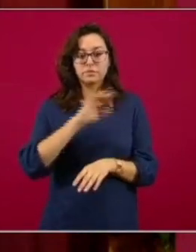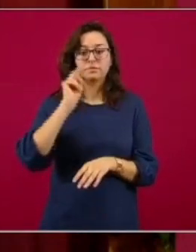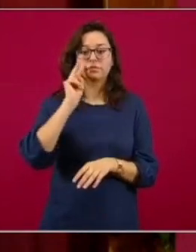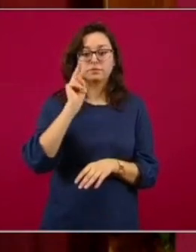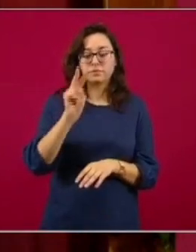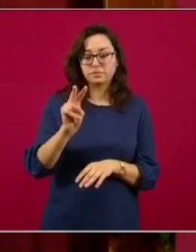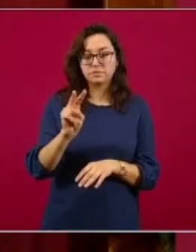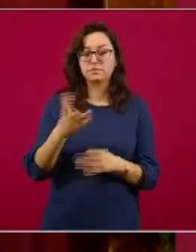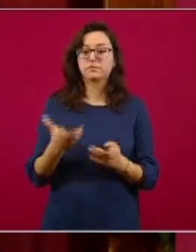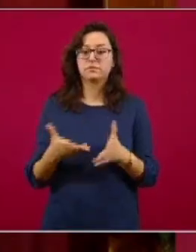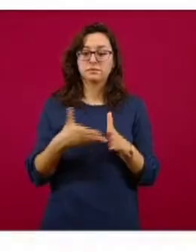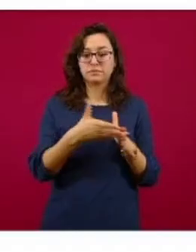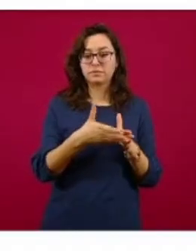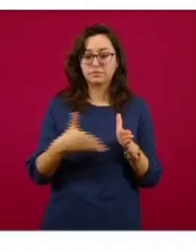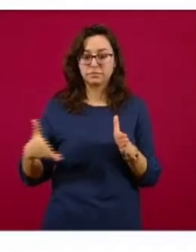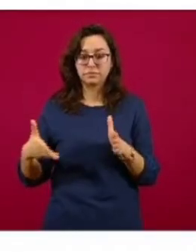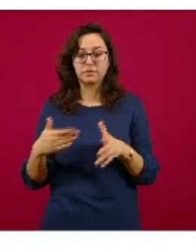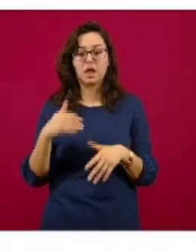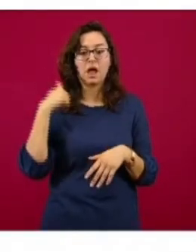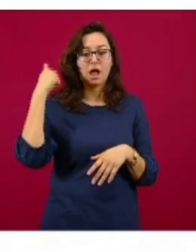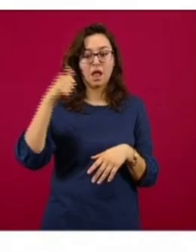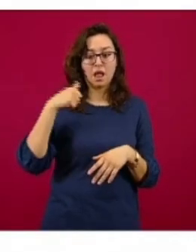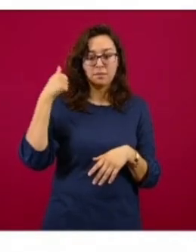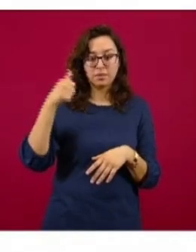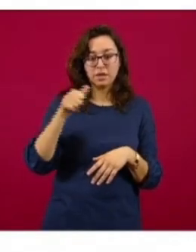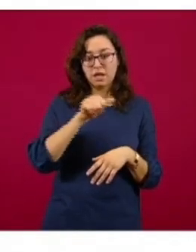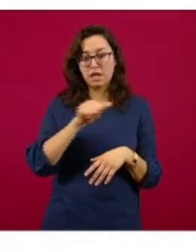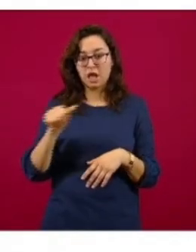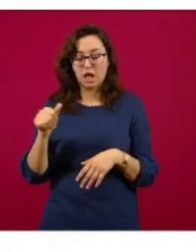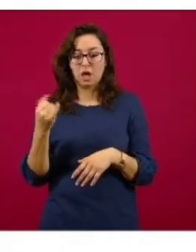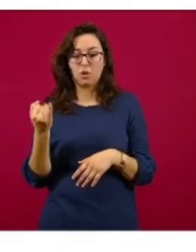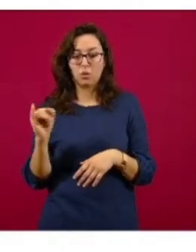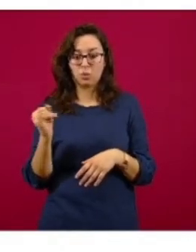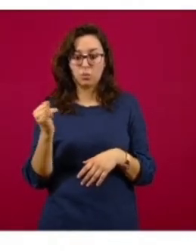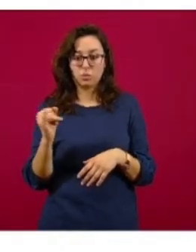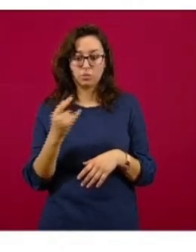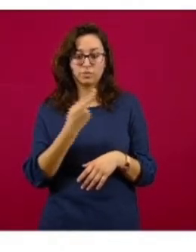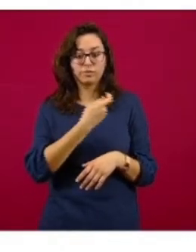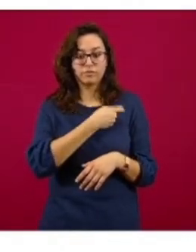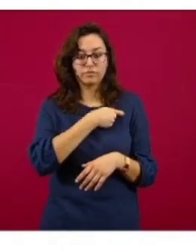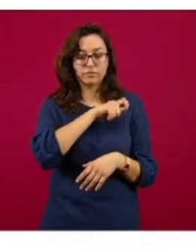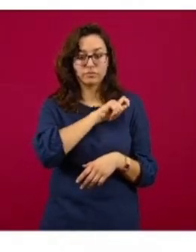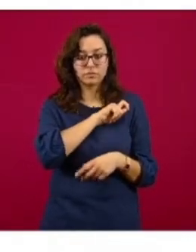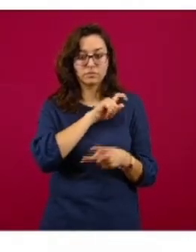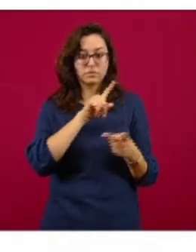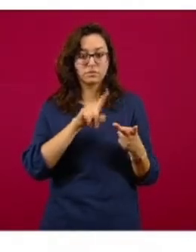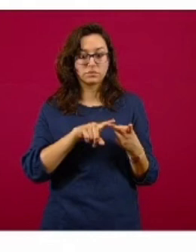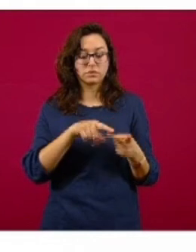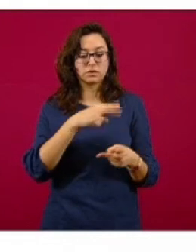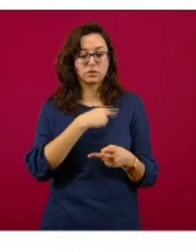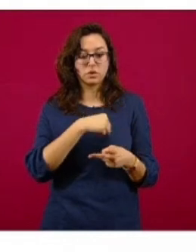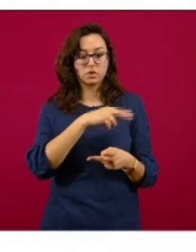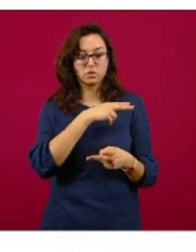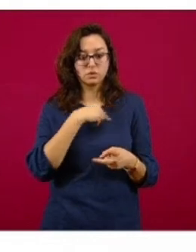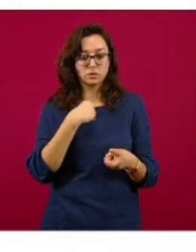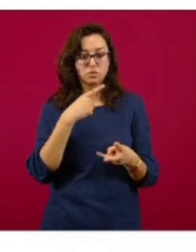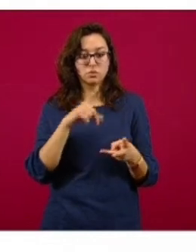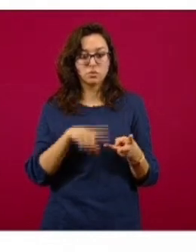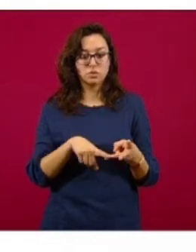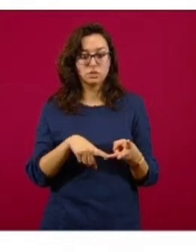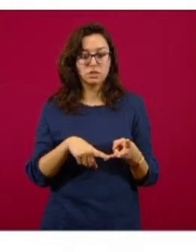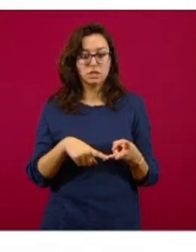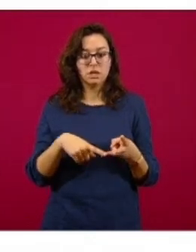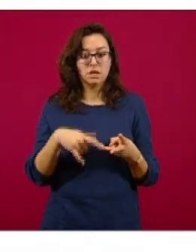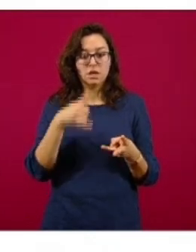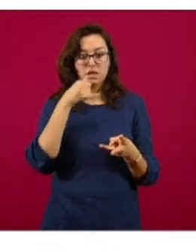datos de un periodo desde abril hasta junio, de España, de Ginebra, Suiza, de Trento,